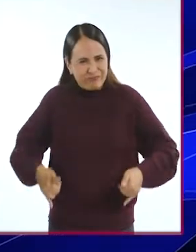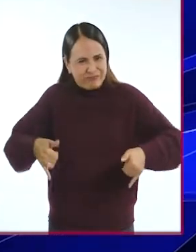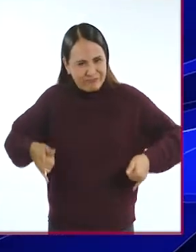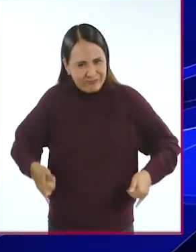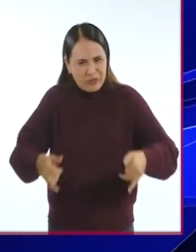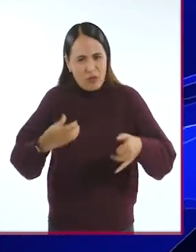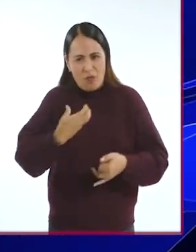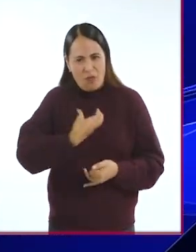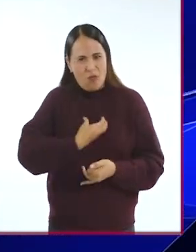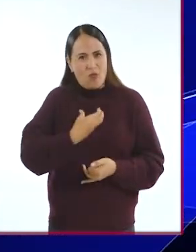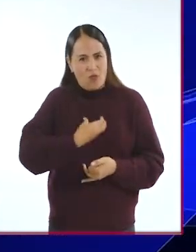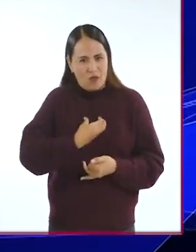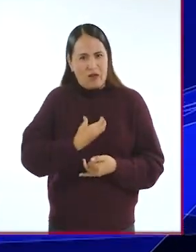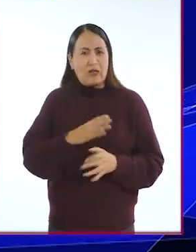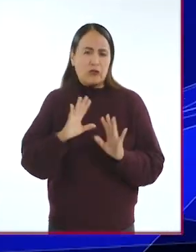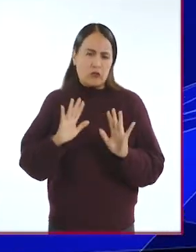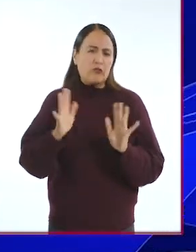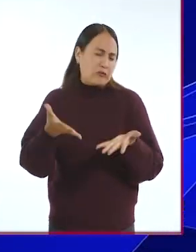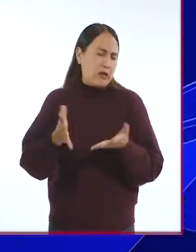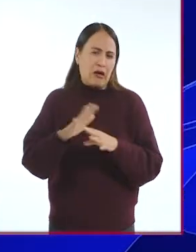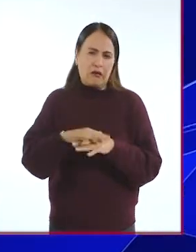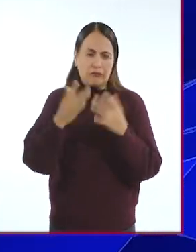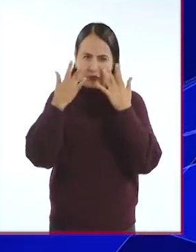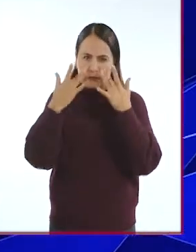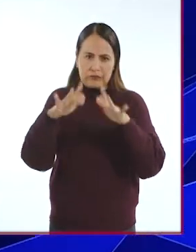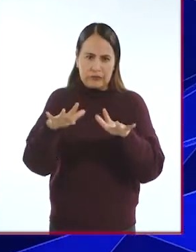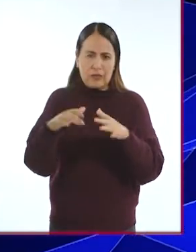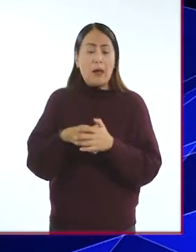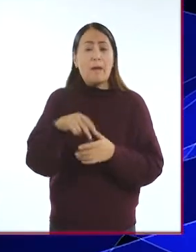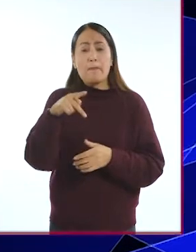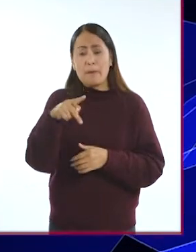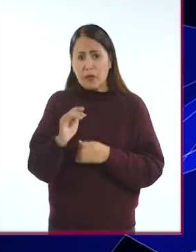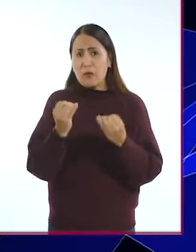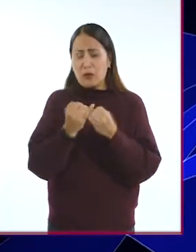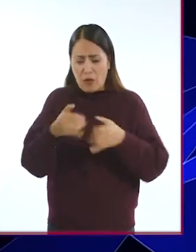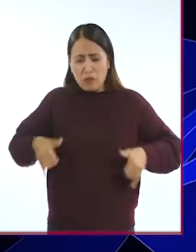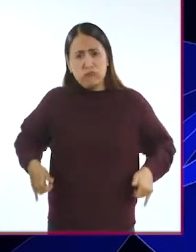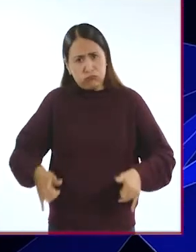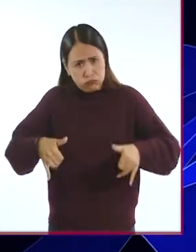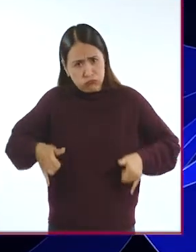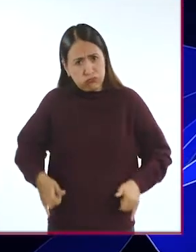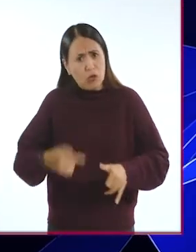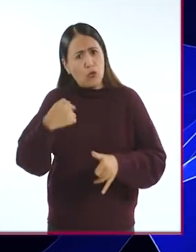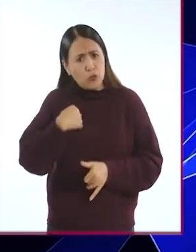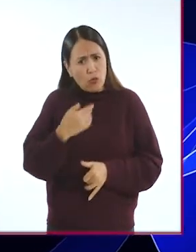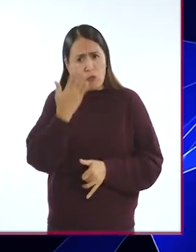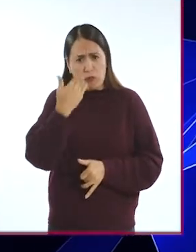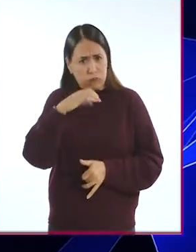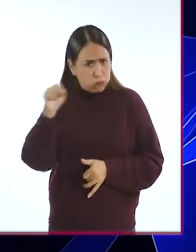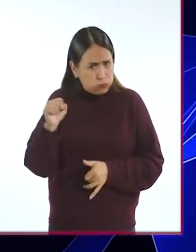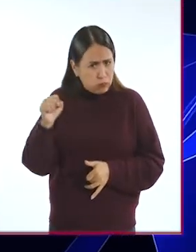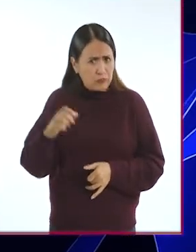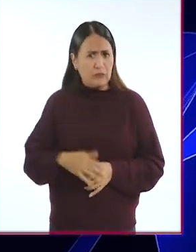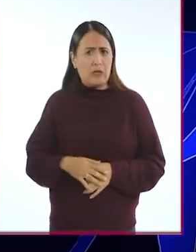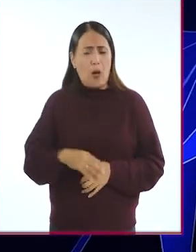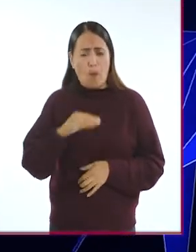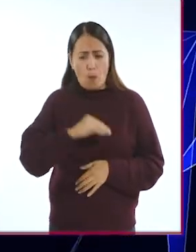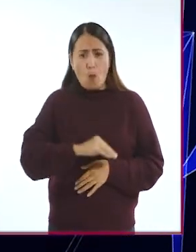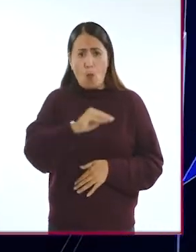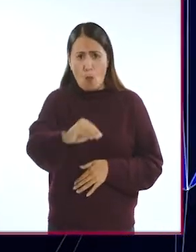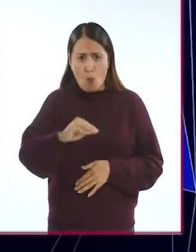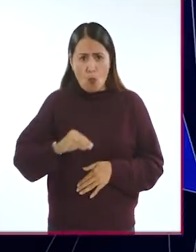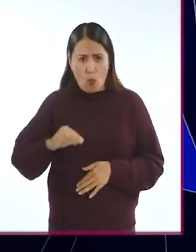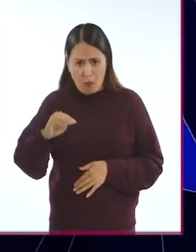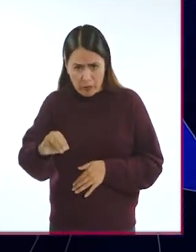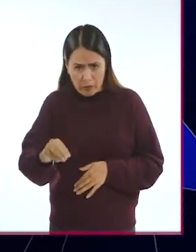medallista. Ya estoy retirado, pero manejo muy bien, muy bien la silla de ruedas en cualquier medio. Y no tanto para